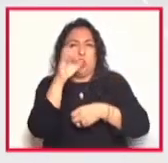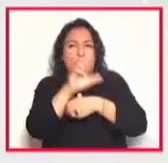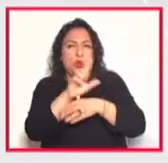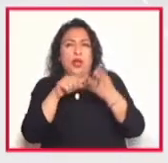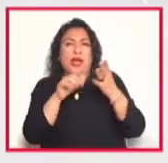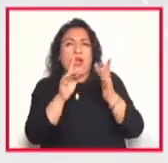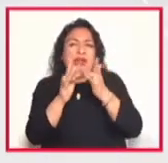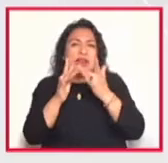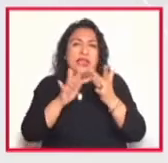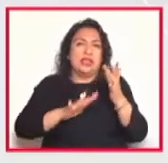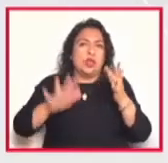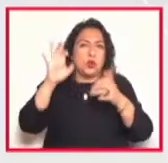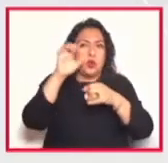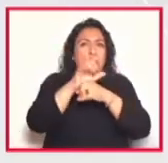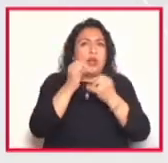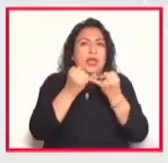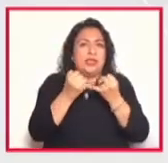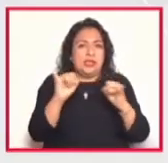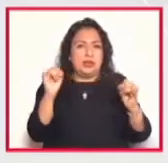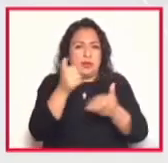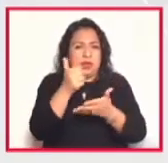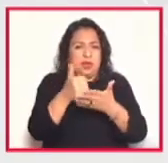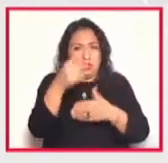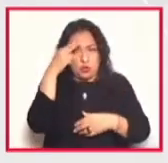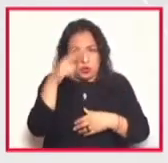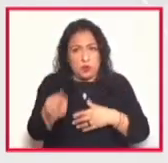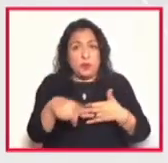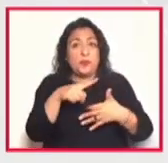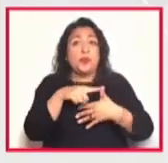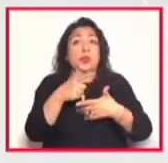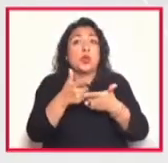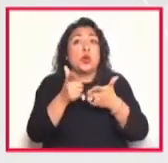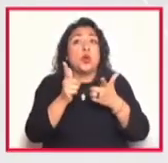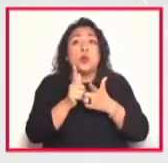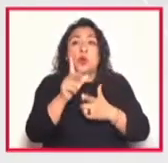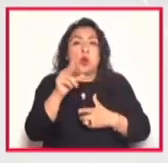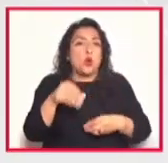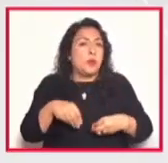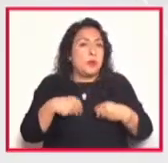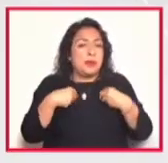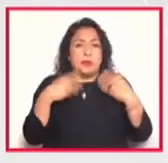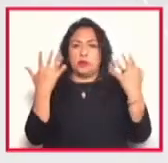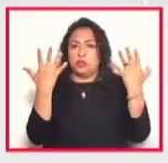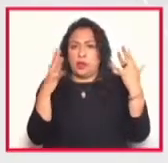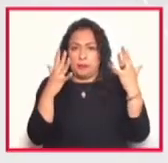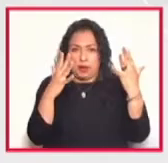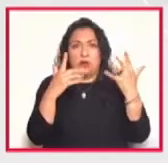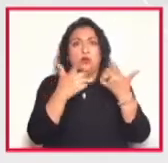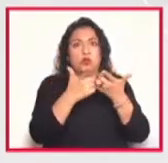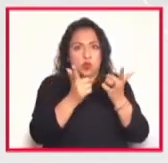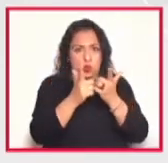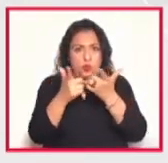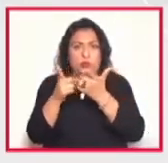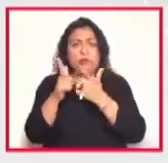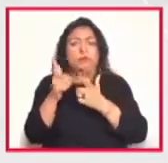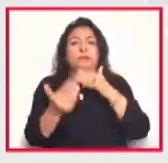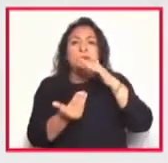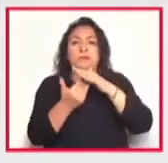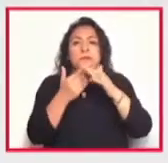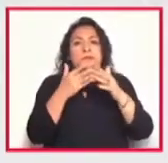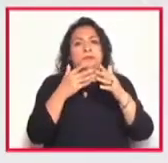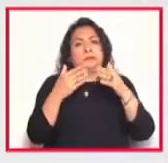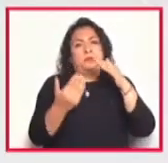Espacios Culturales Independientes de la Ciudad de México y el colectivo no vivimos del aplauso. La Mesa de Trabajo Virtual